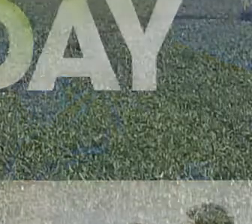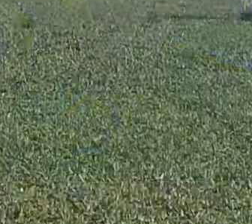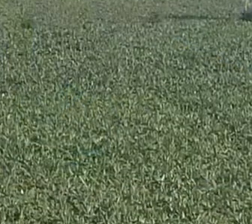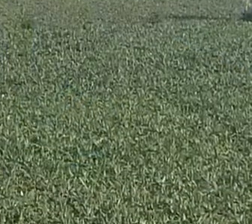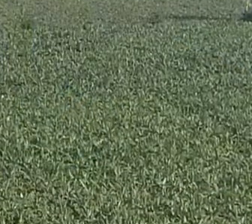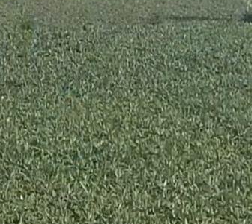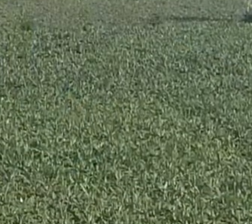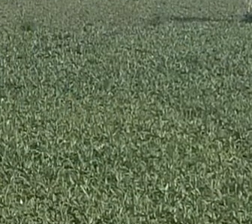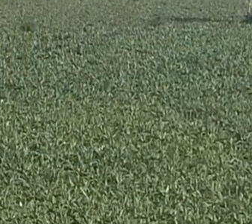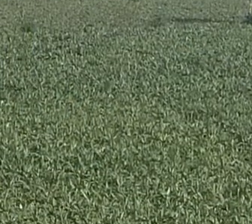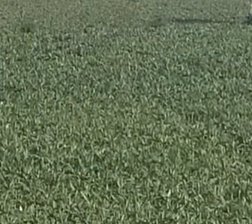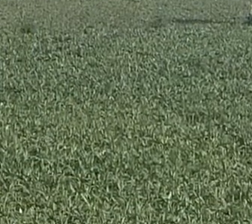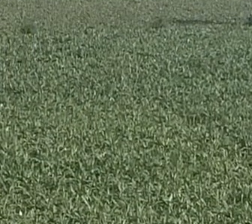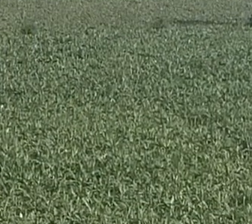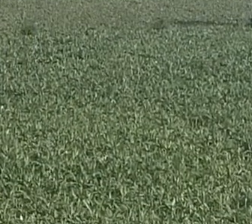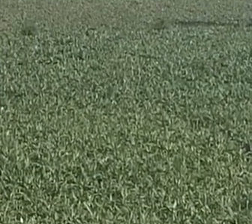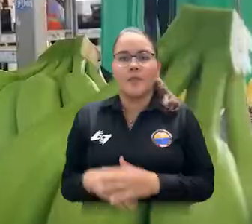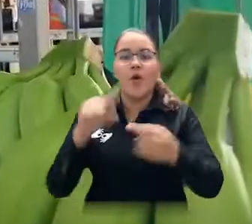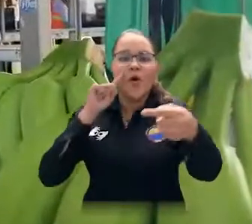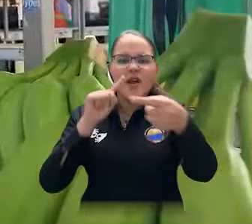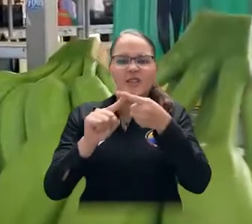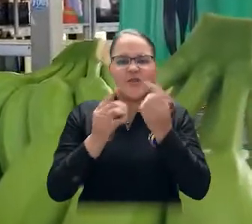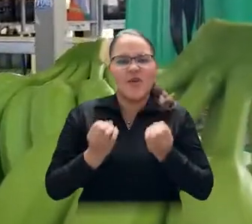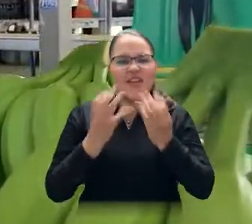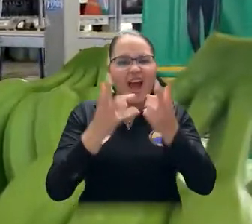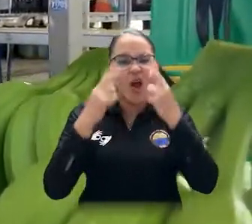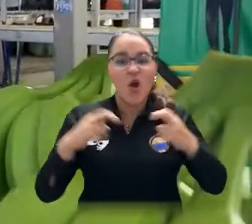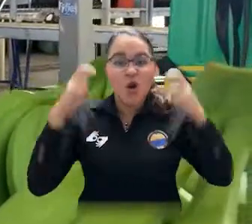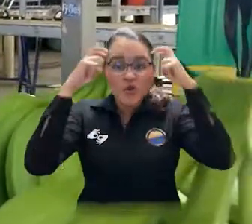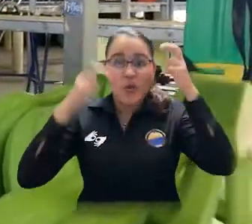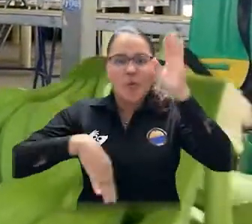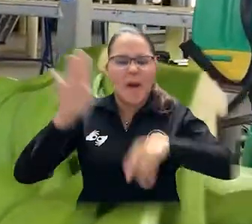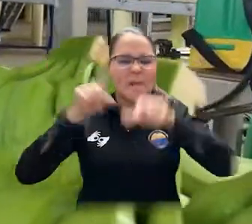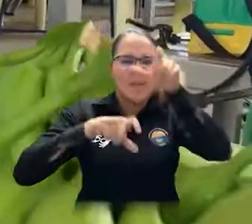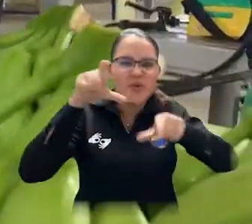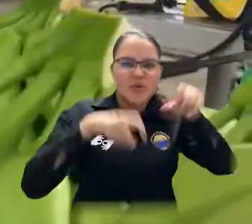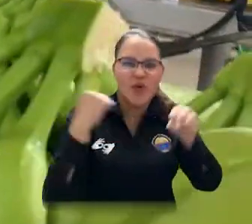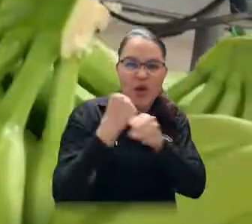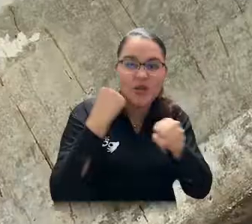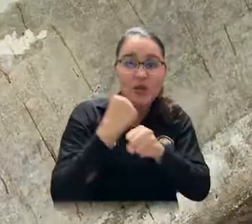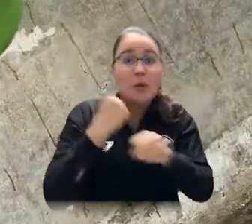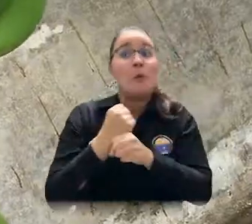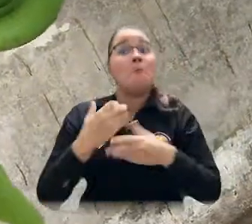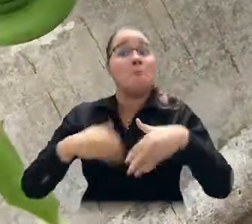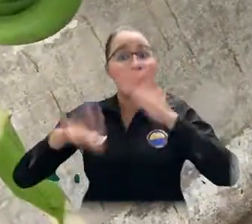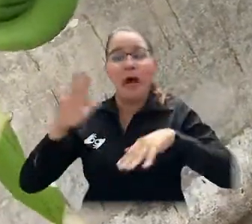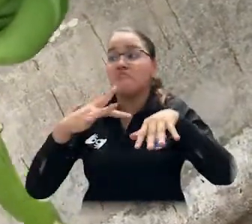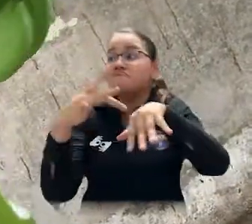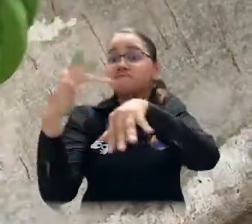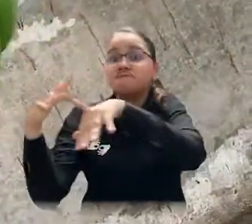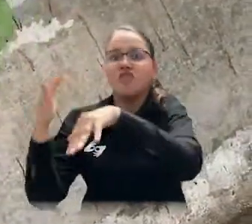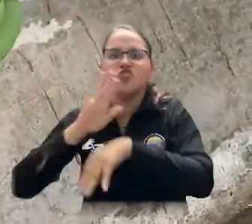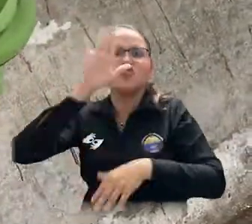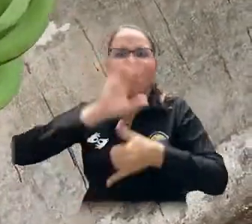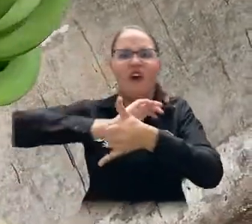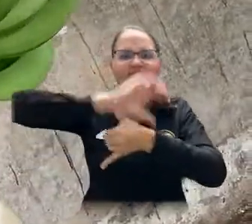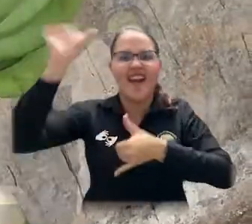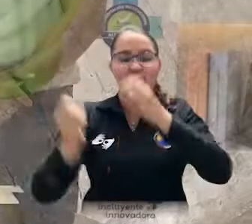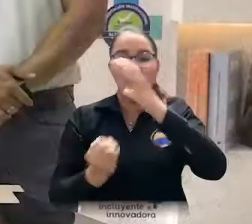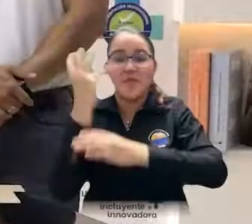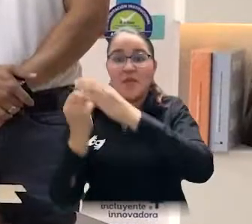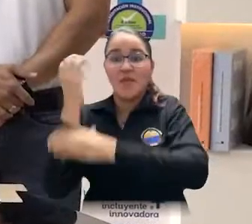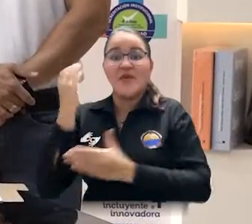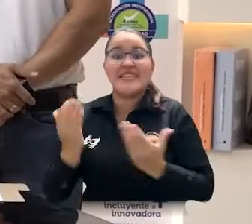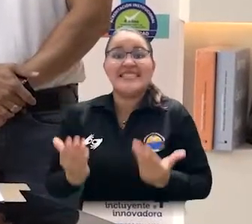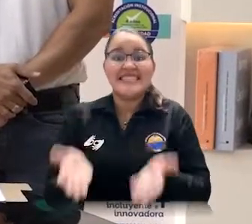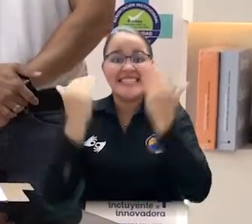Para brindar el conocimiento, fortalecer el talento humano, incrementar la productividad y el desarrollo agroindustrial de la región Caribe, se firmó